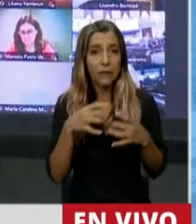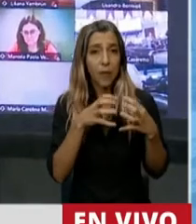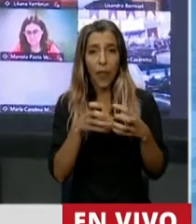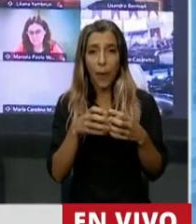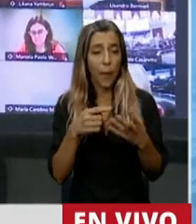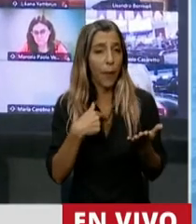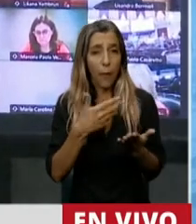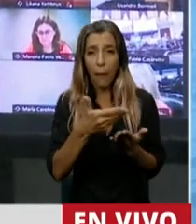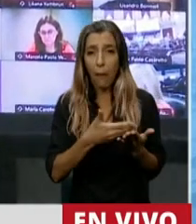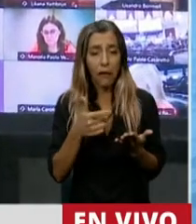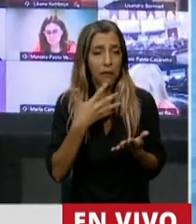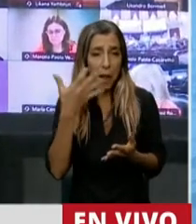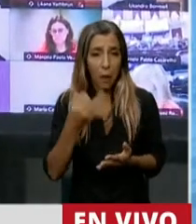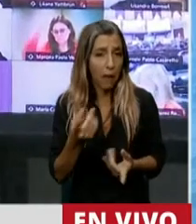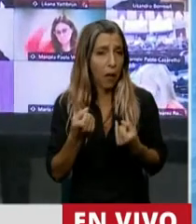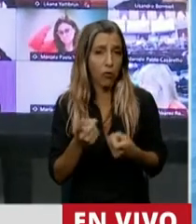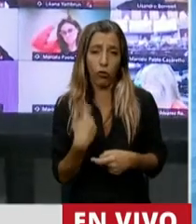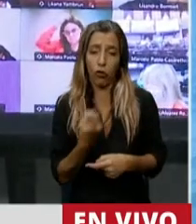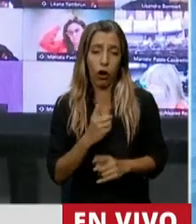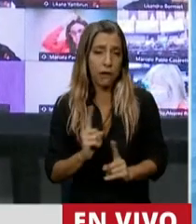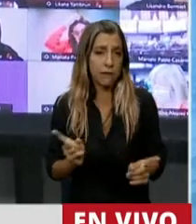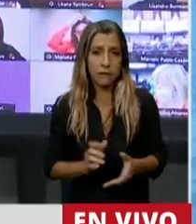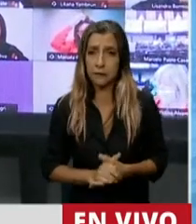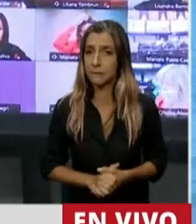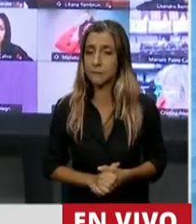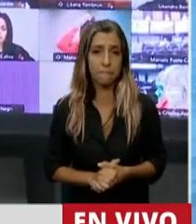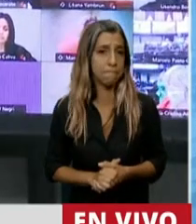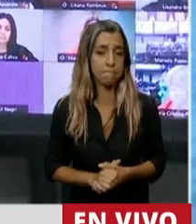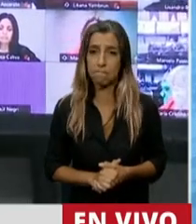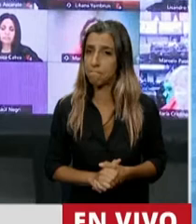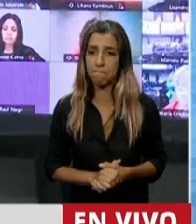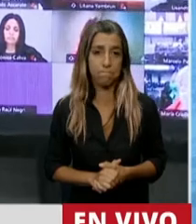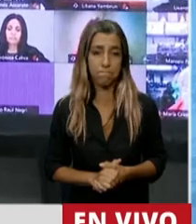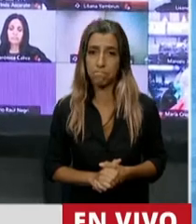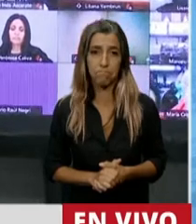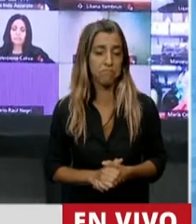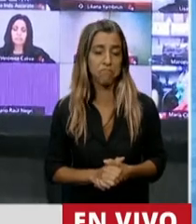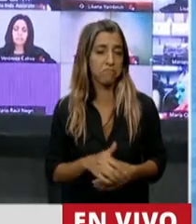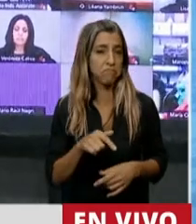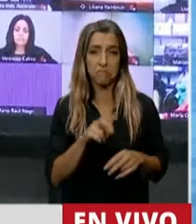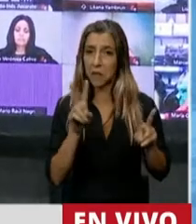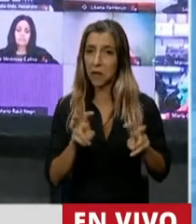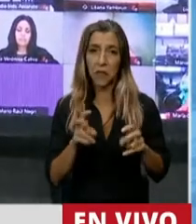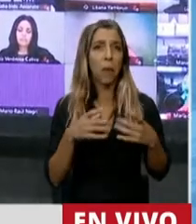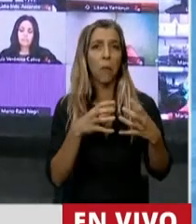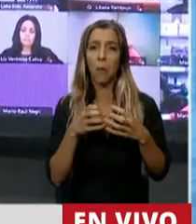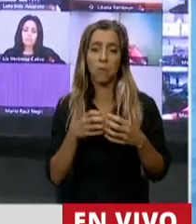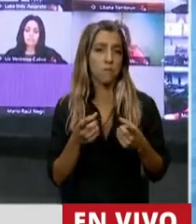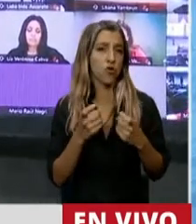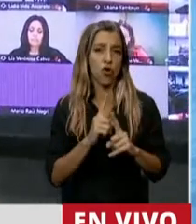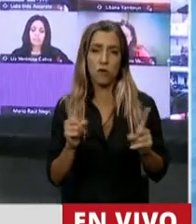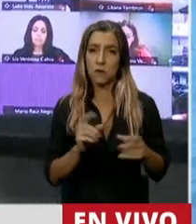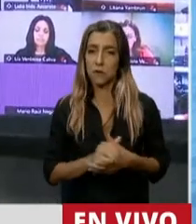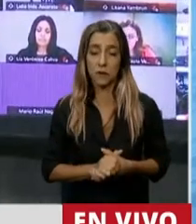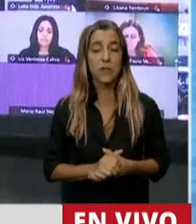es absolutamente innecesario, Presidente, absolutamente innecesario, porque como bien dijo la diputada